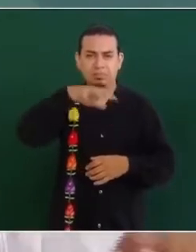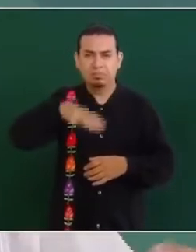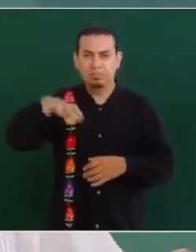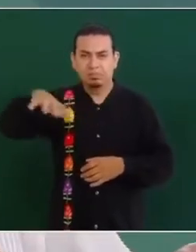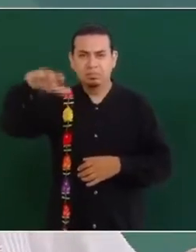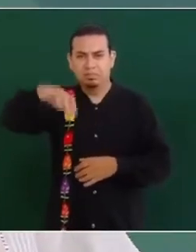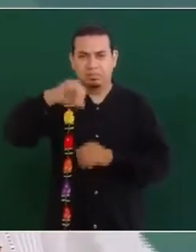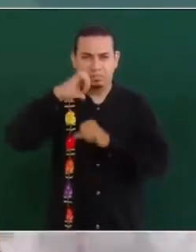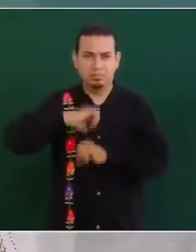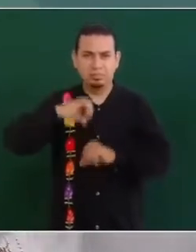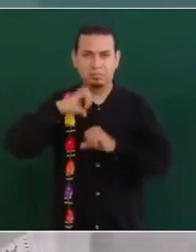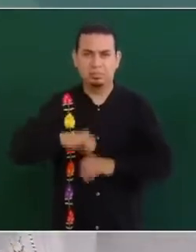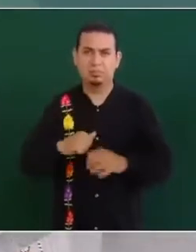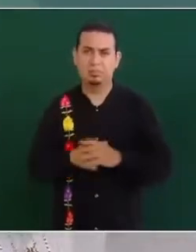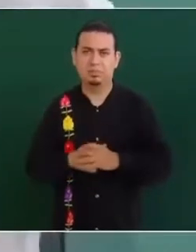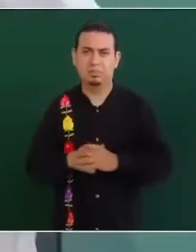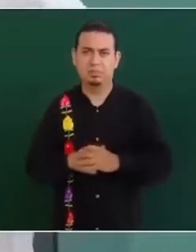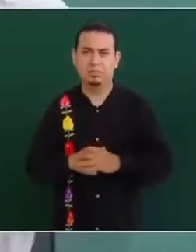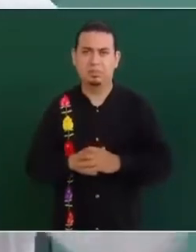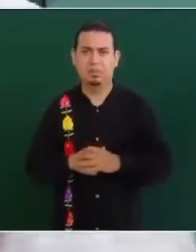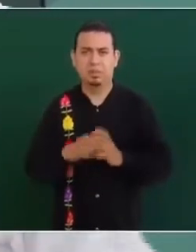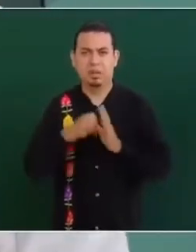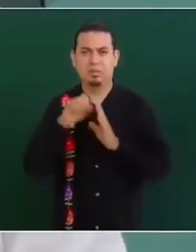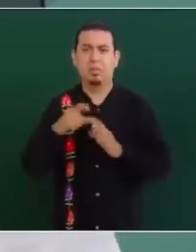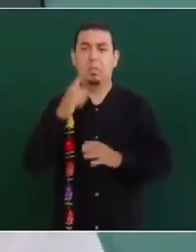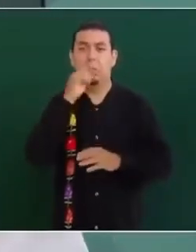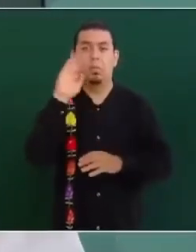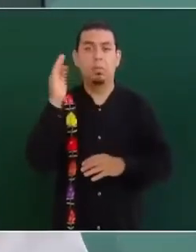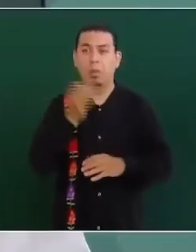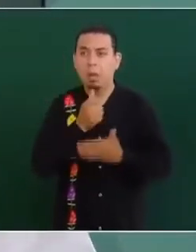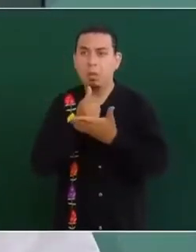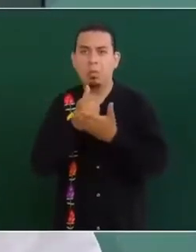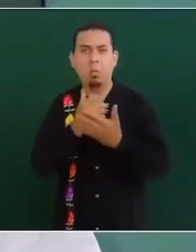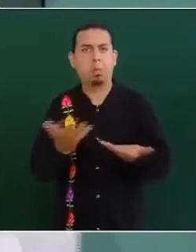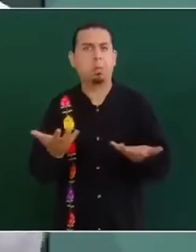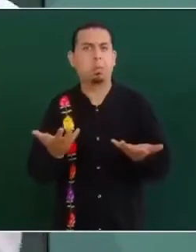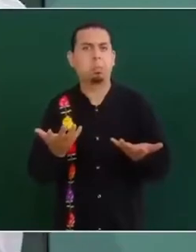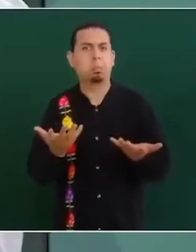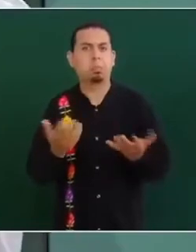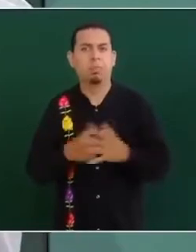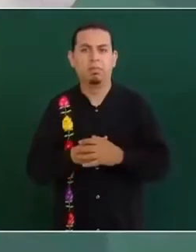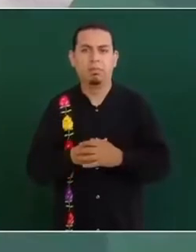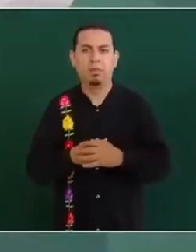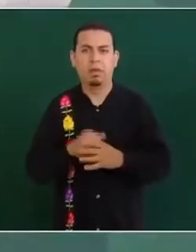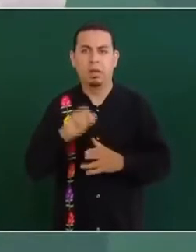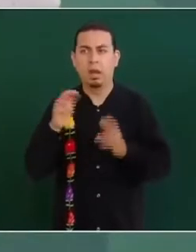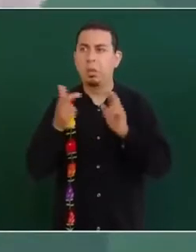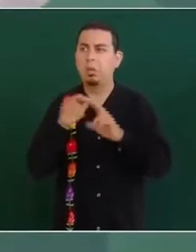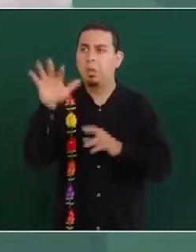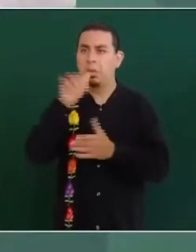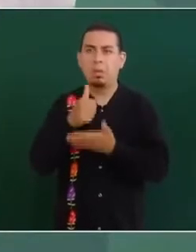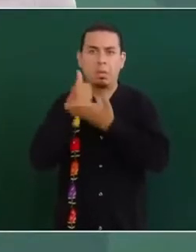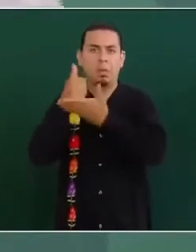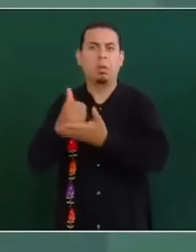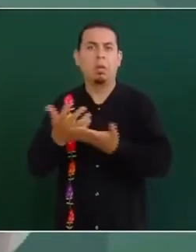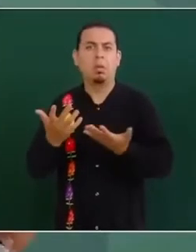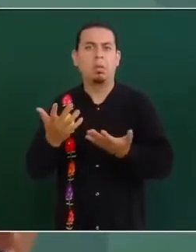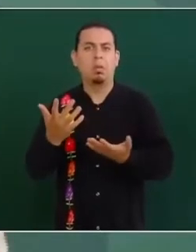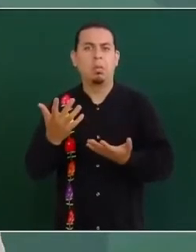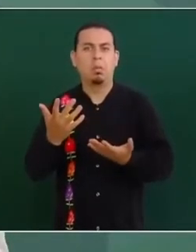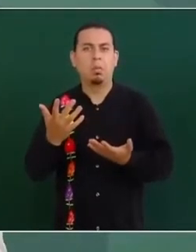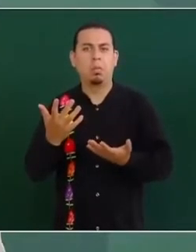¿cómo llegaba la Policía Federal a una región, a un